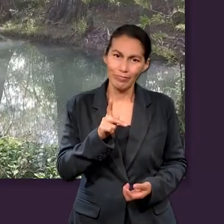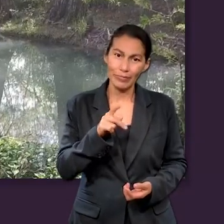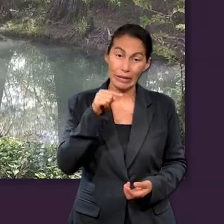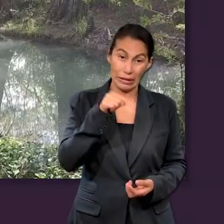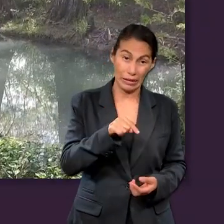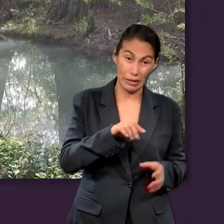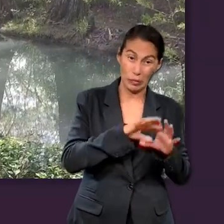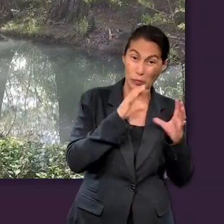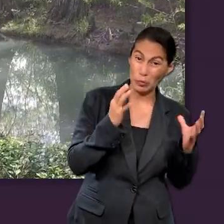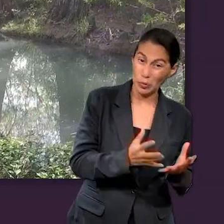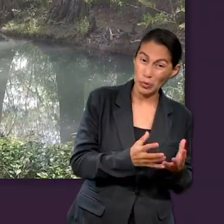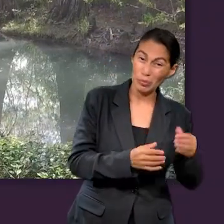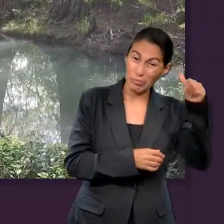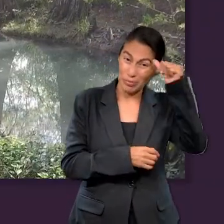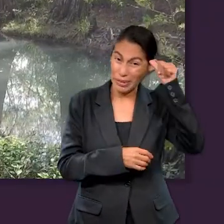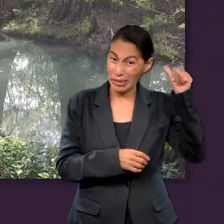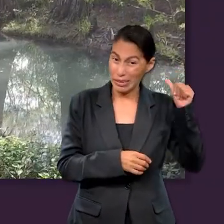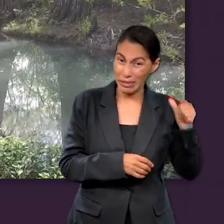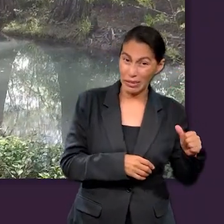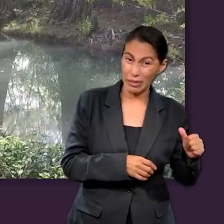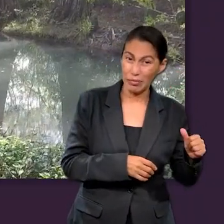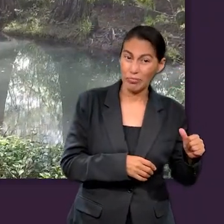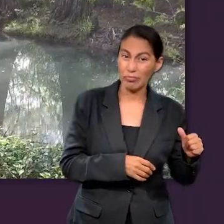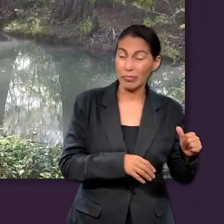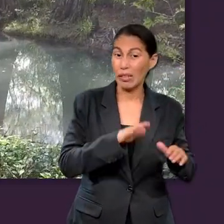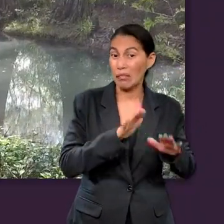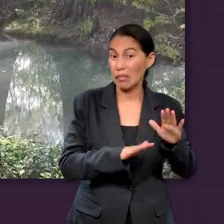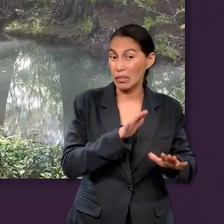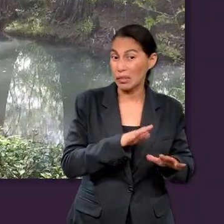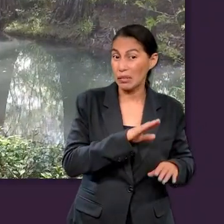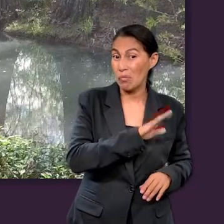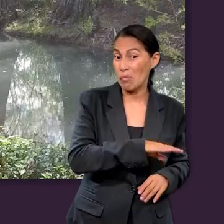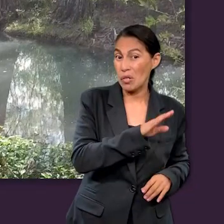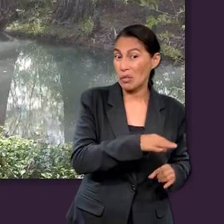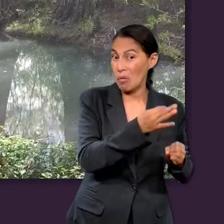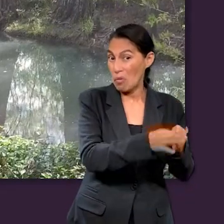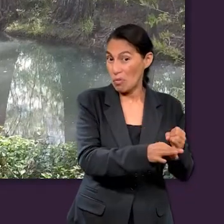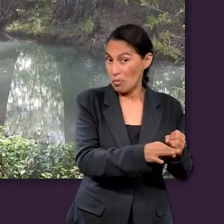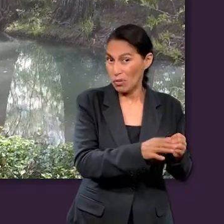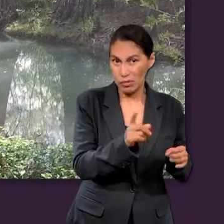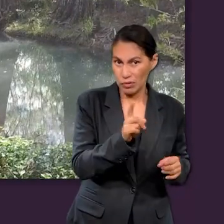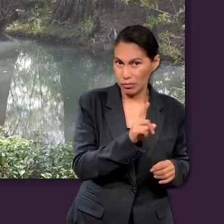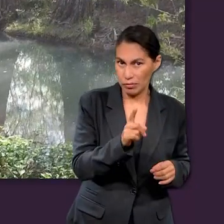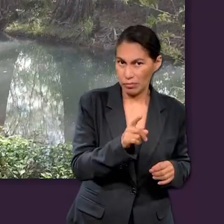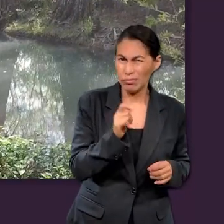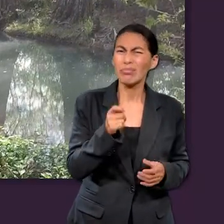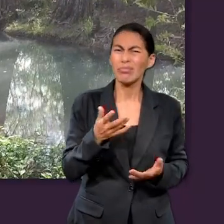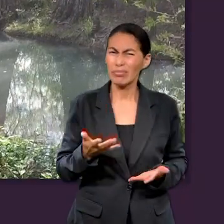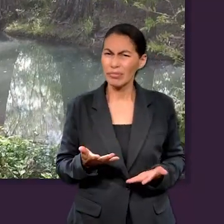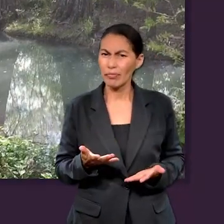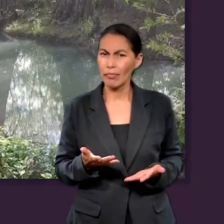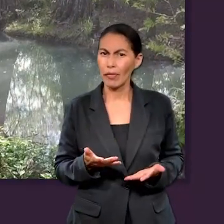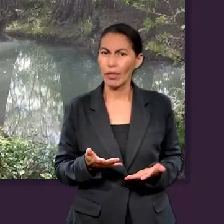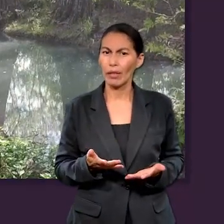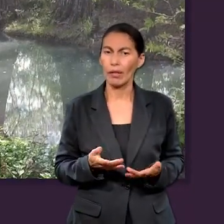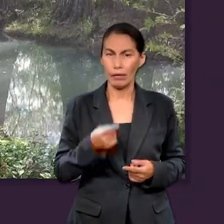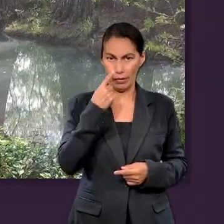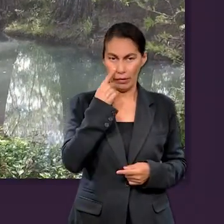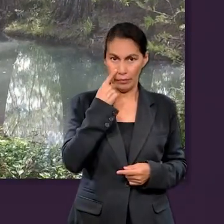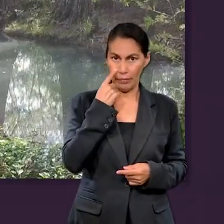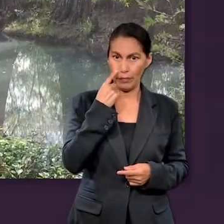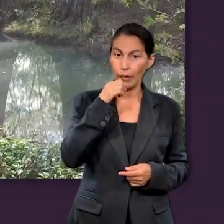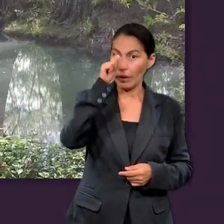Pero resulta que mientras estemos en este mundo de pecado, habrá ocasiones en que la muerte no es la peor opción. ¿Cómo es eso?